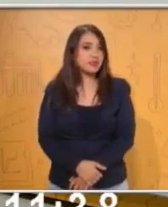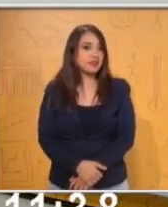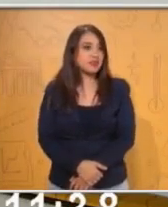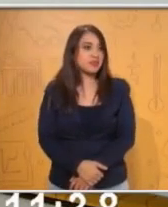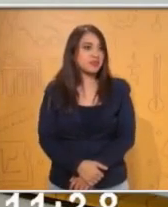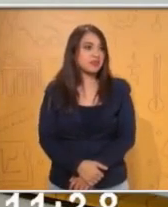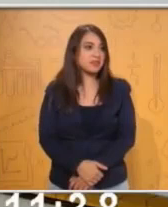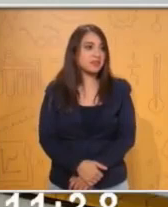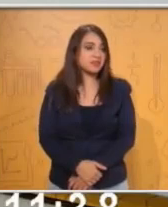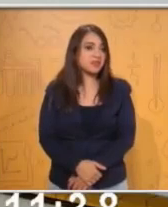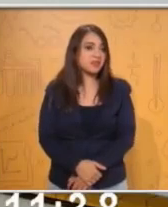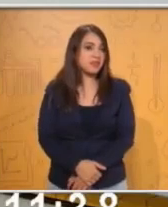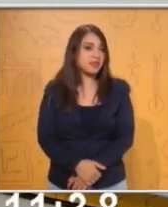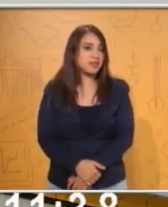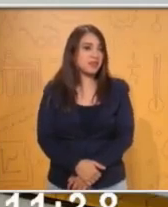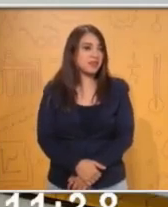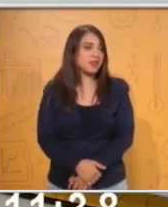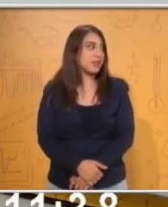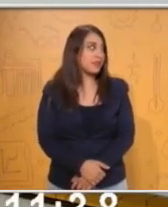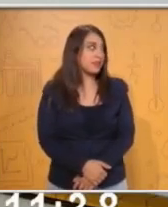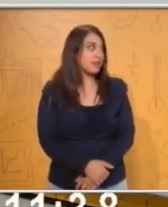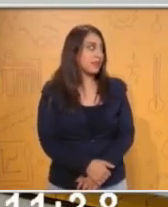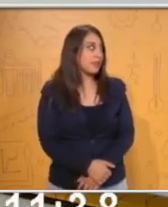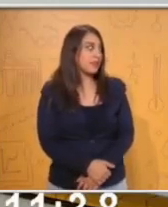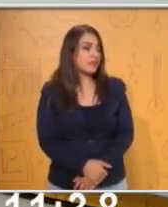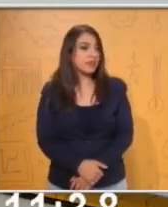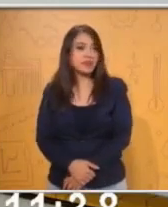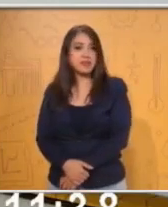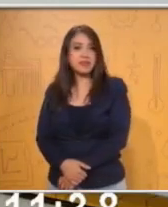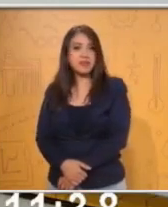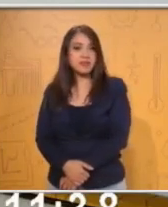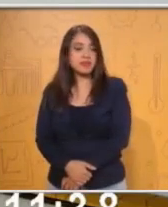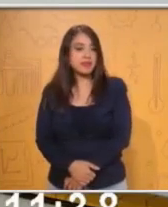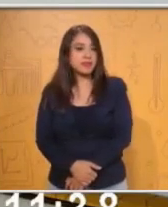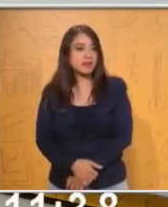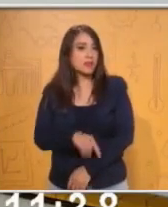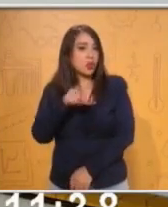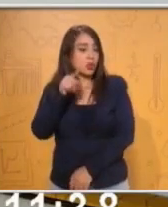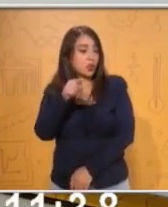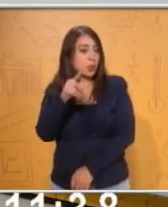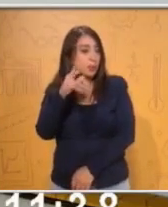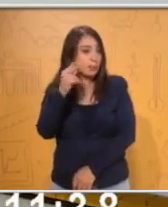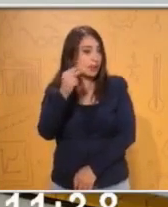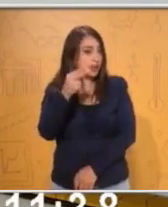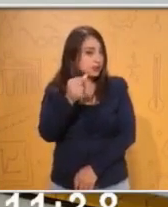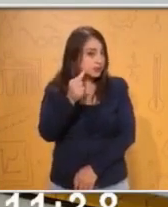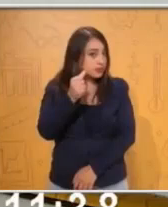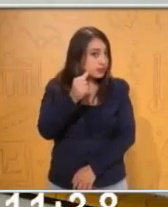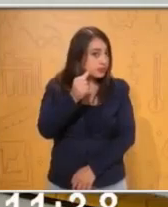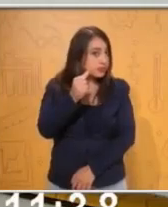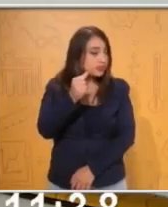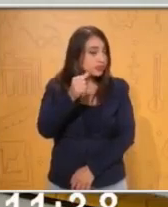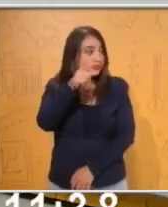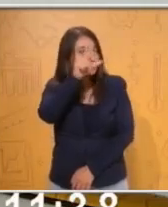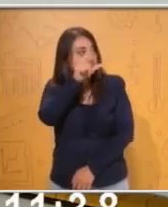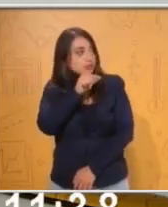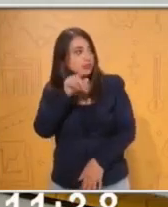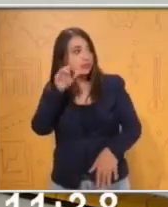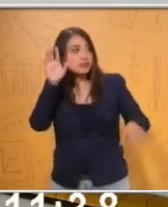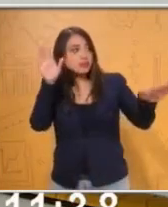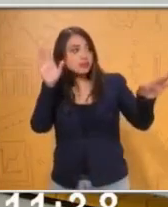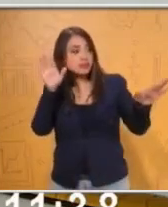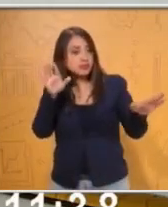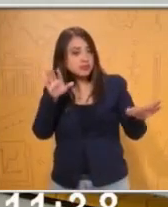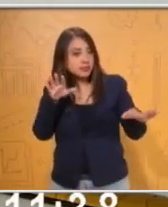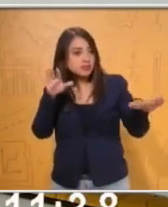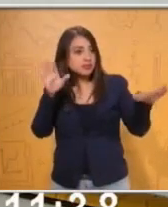Sí, va por ahí, maestro. Maestro dice, tu perro es pájaro. Tú, can, no es de perro. Sí.